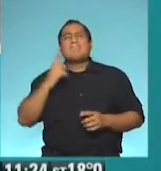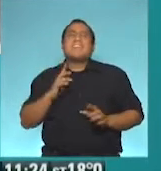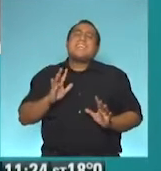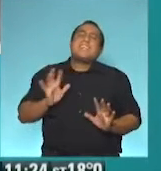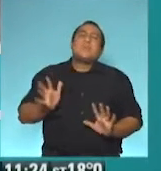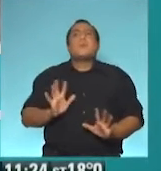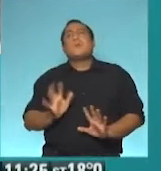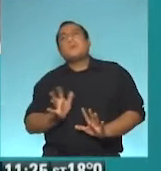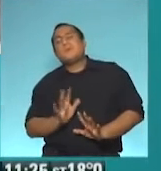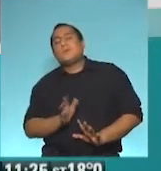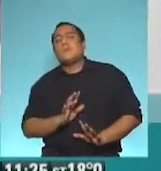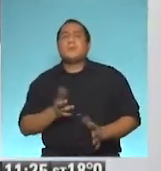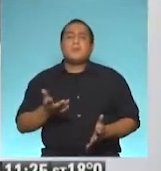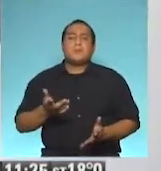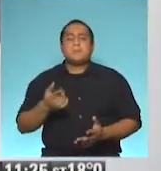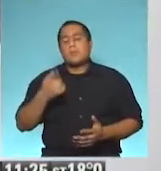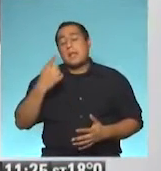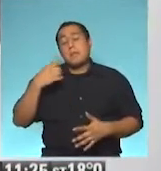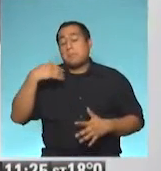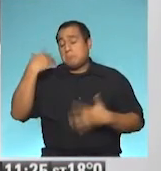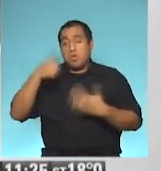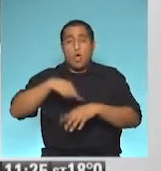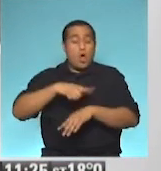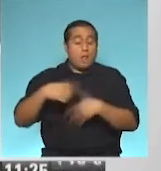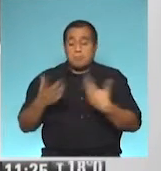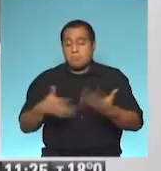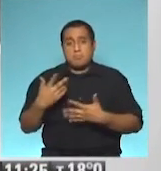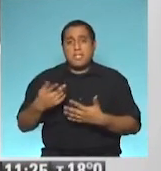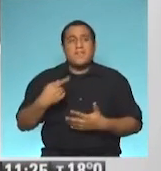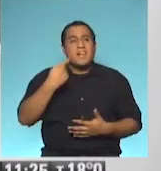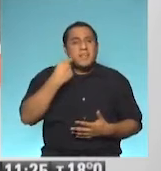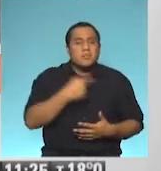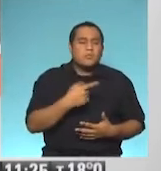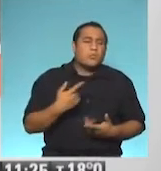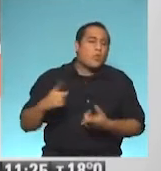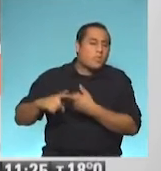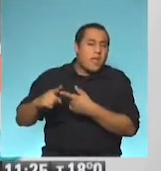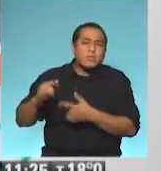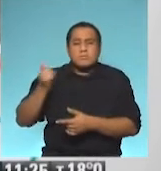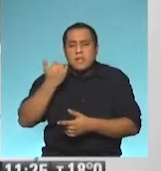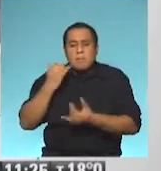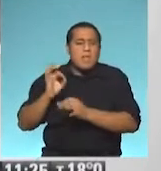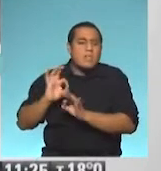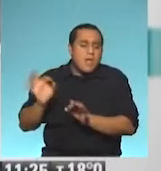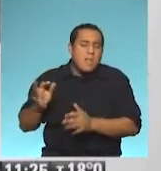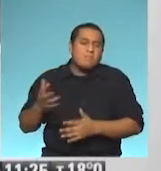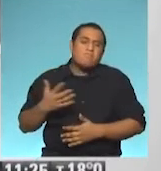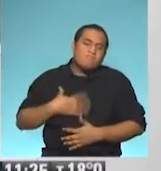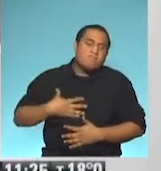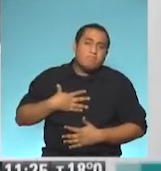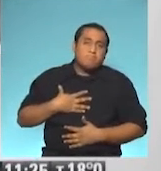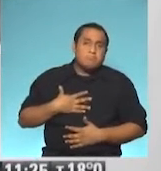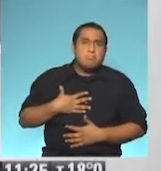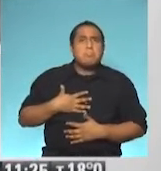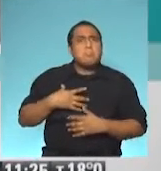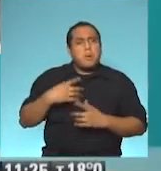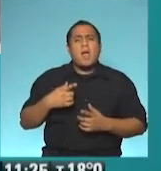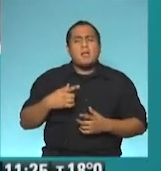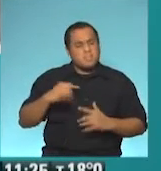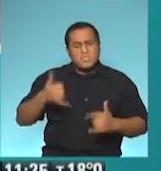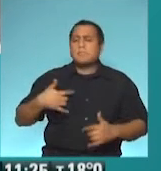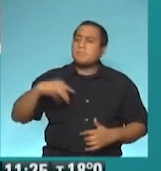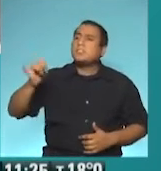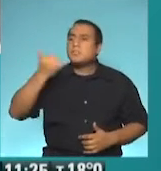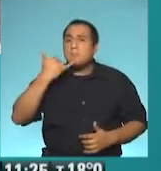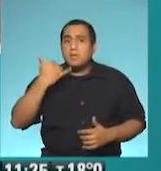cosa del día, de las horas, y el adulto se queda con esa angustia de que no fue contactado por ese ser querido. ¿Está bueno que tomen una actitud proactiva?